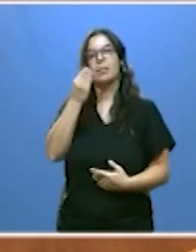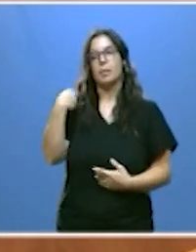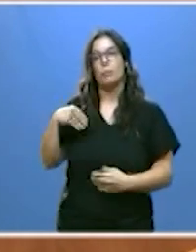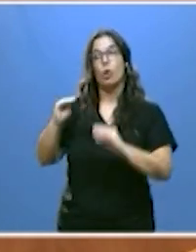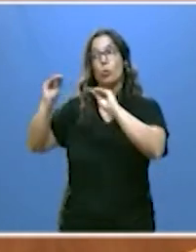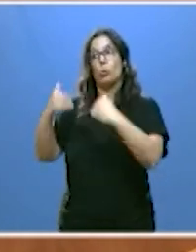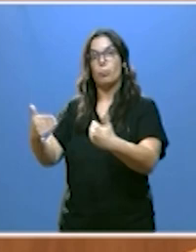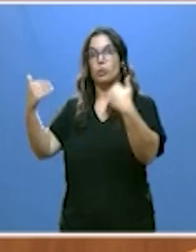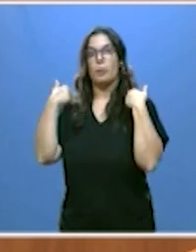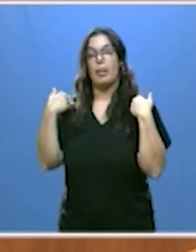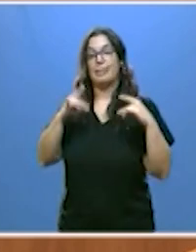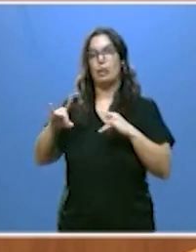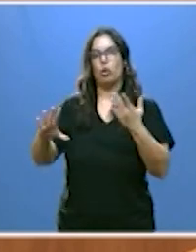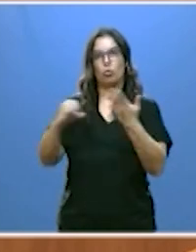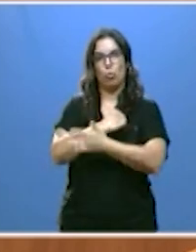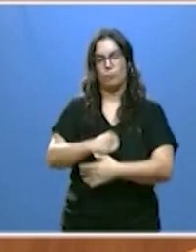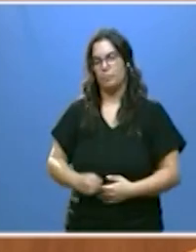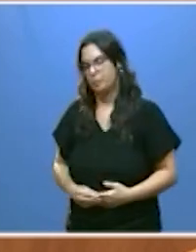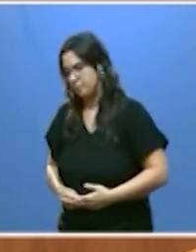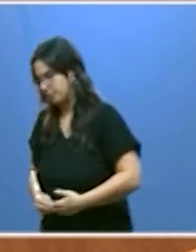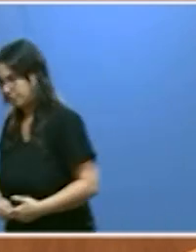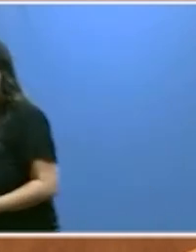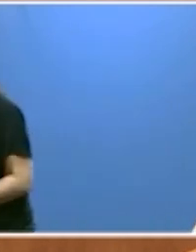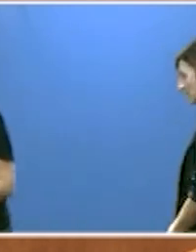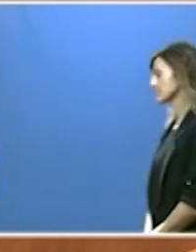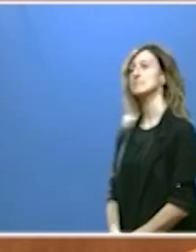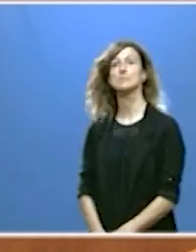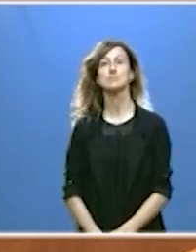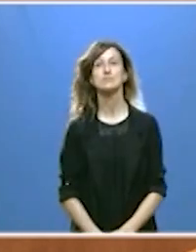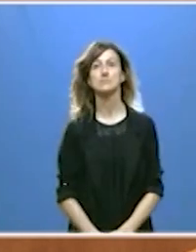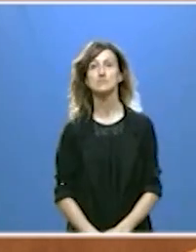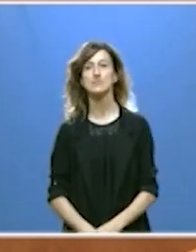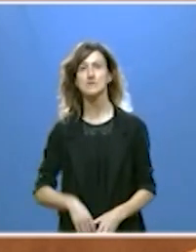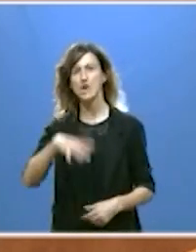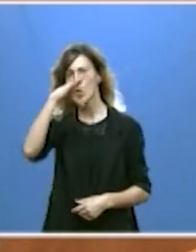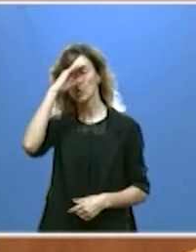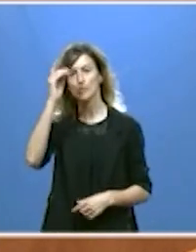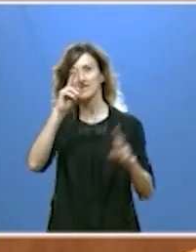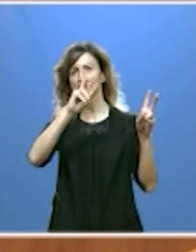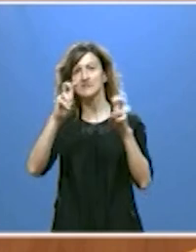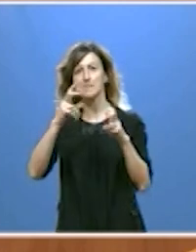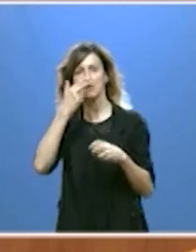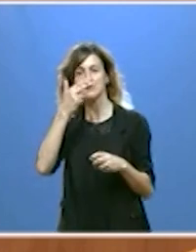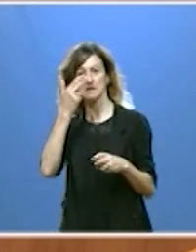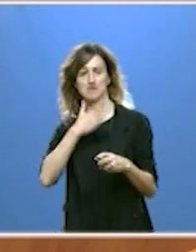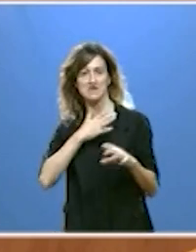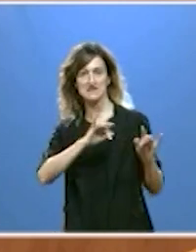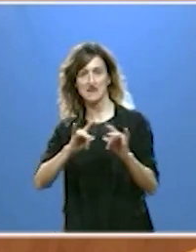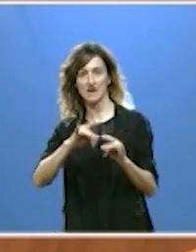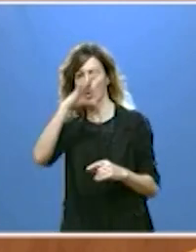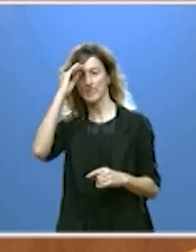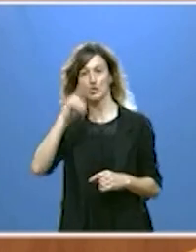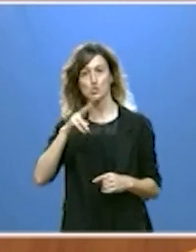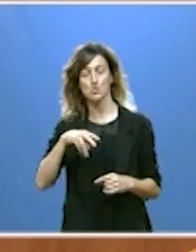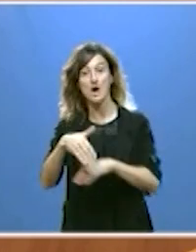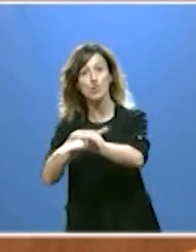competencia en todo el territorio no vamos a olvidar ningún tema de interés para nuestra tierra el gobierno de